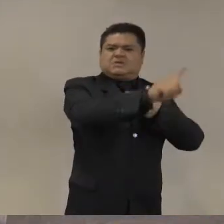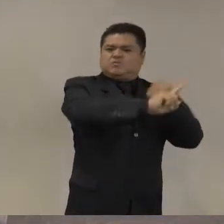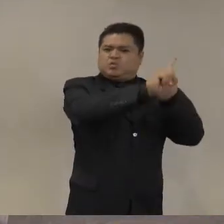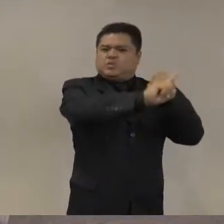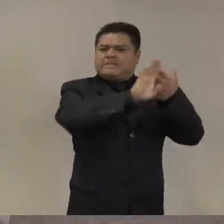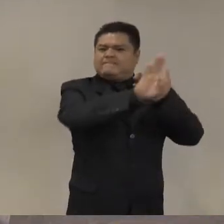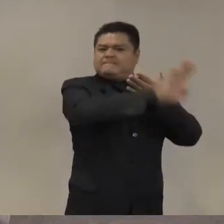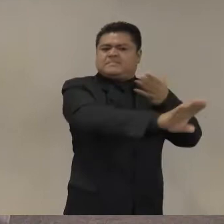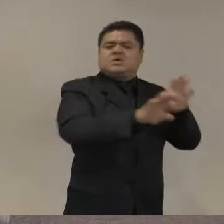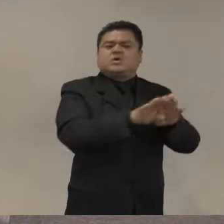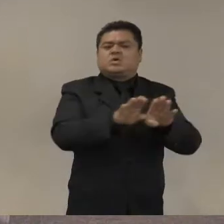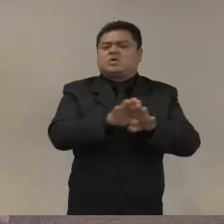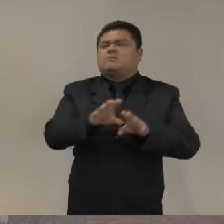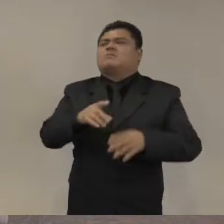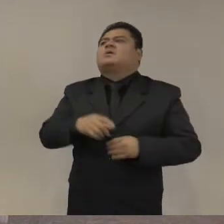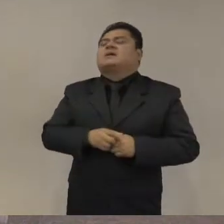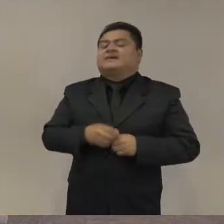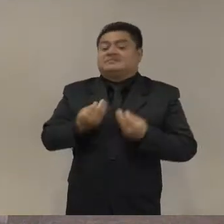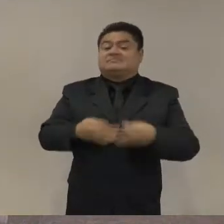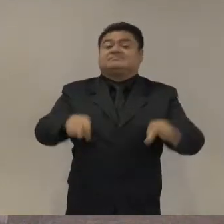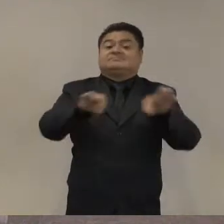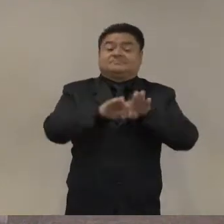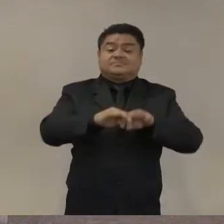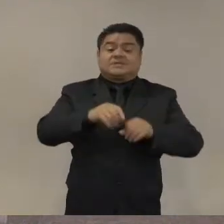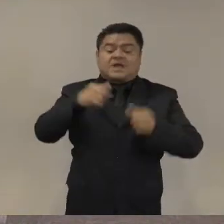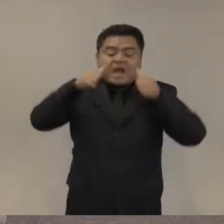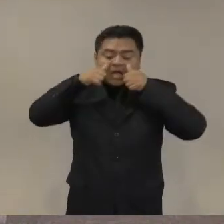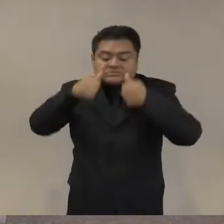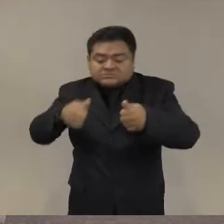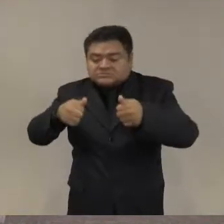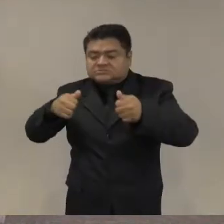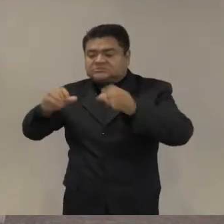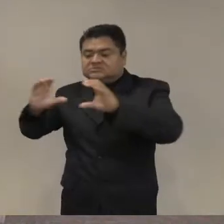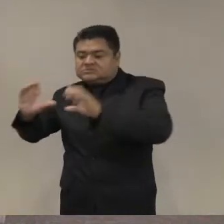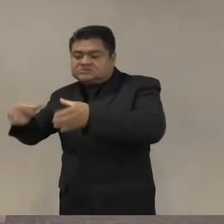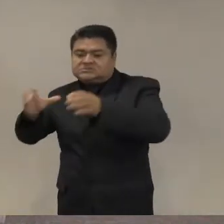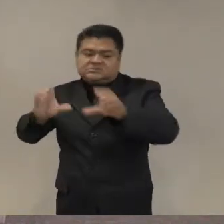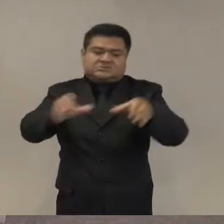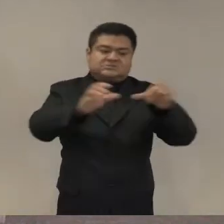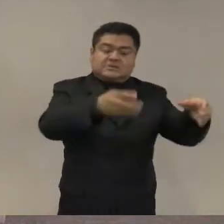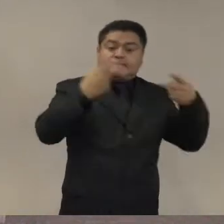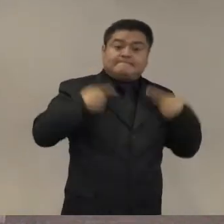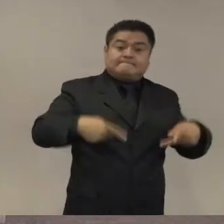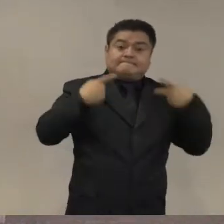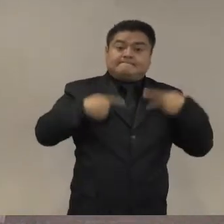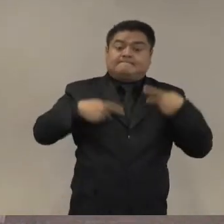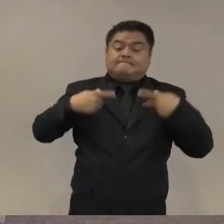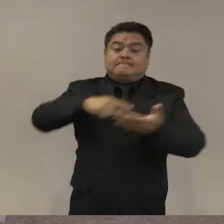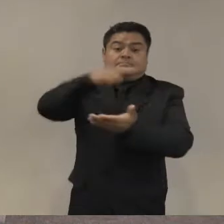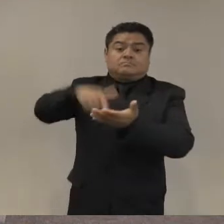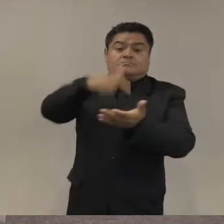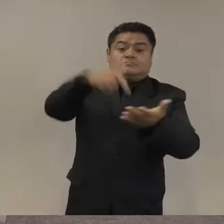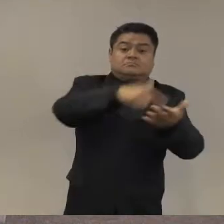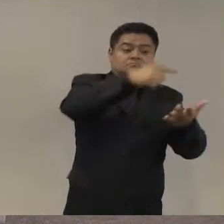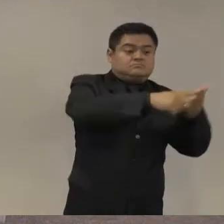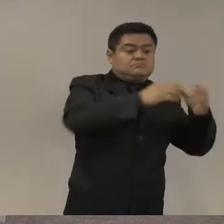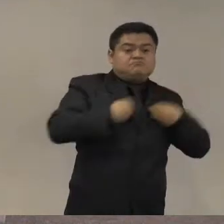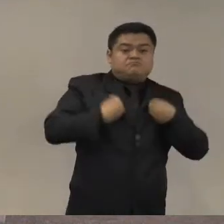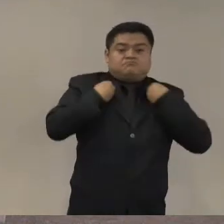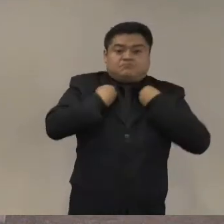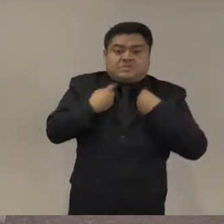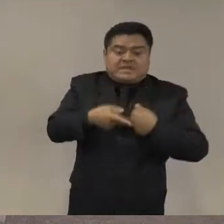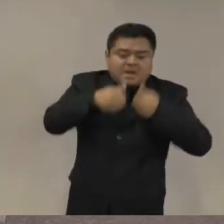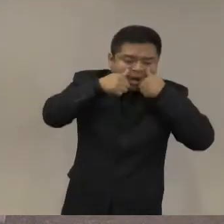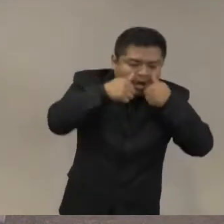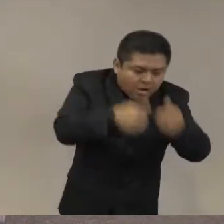darle más voz y más participación a los miembros de las comunidades que muchas veces no son escuchadas incluir a